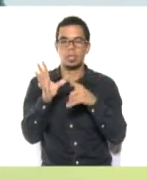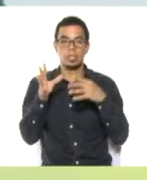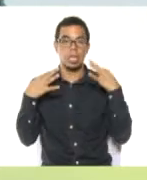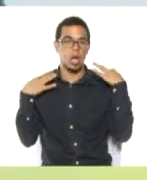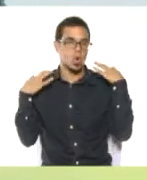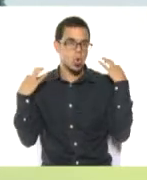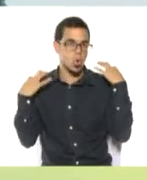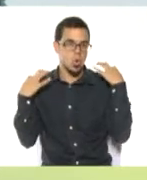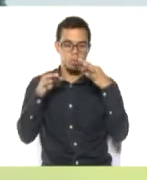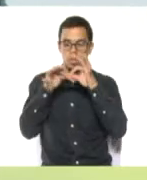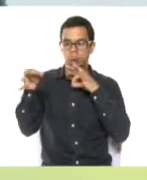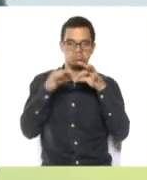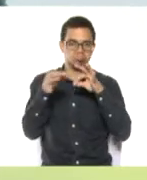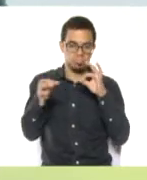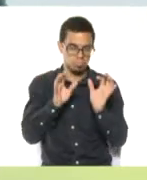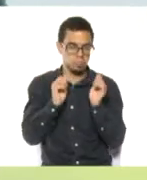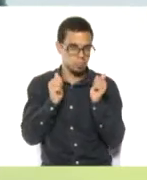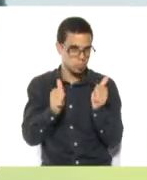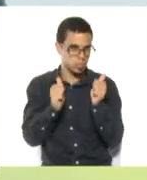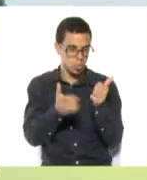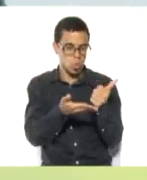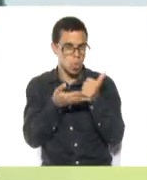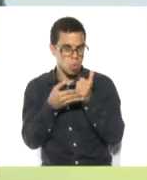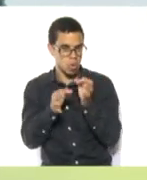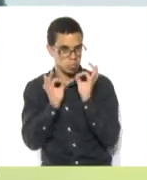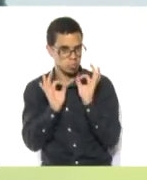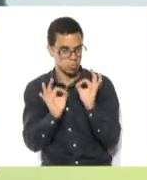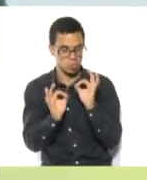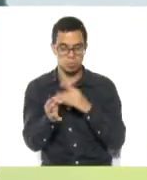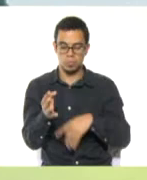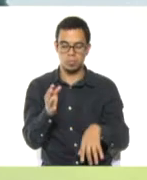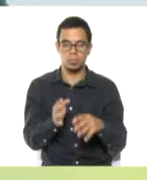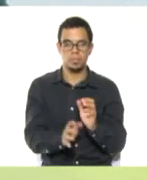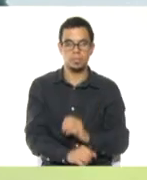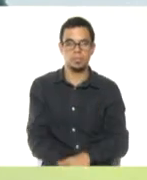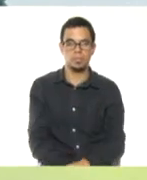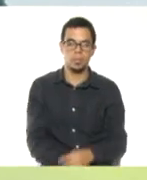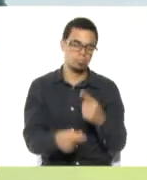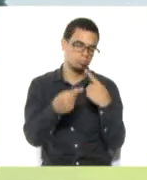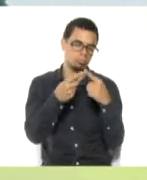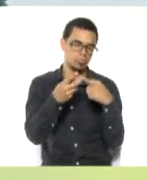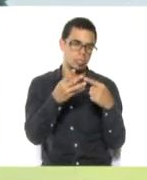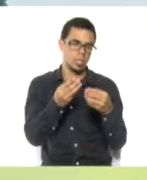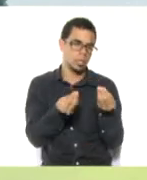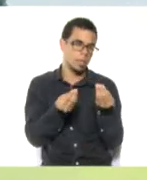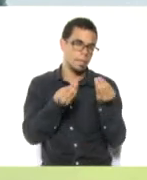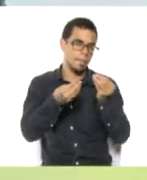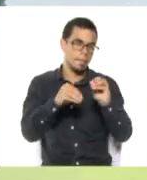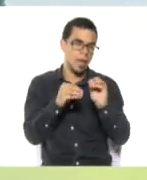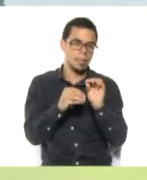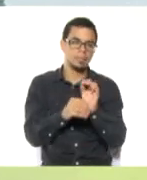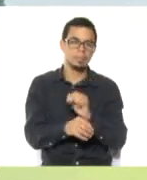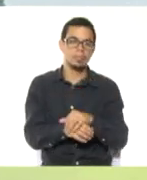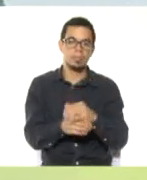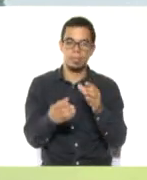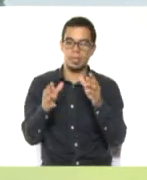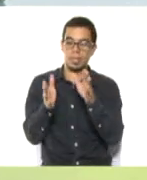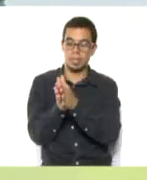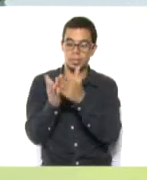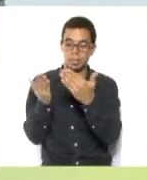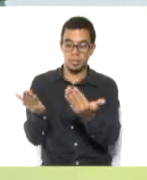tengamos que también podamos utilizar, la vamos a traer y a utilizar en este caso, ¿ok? Comenzamos.